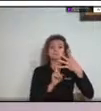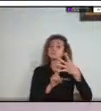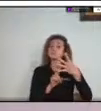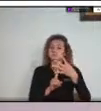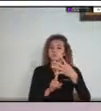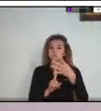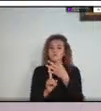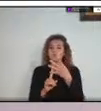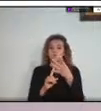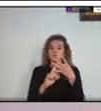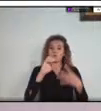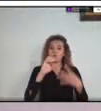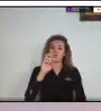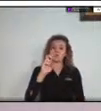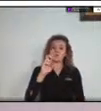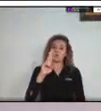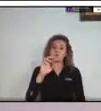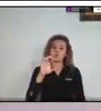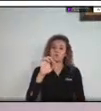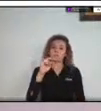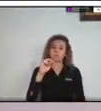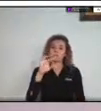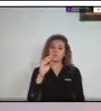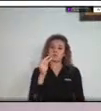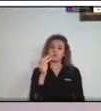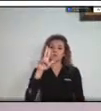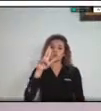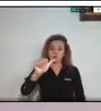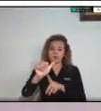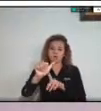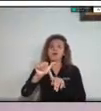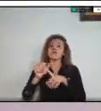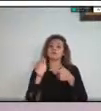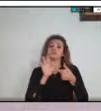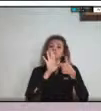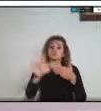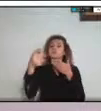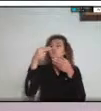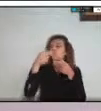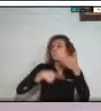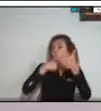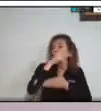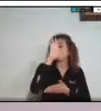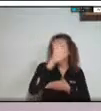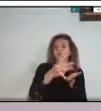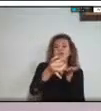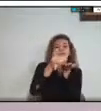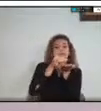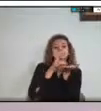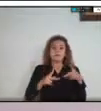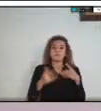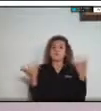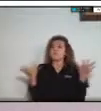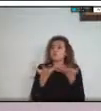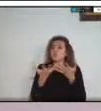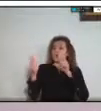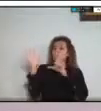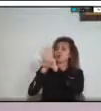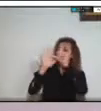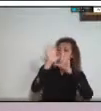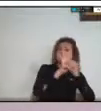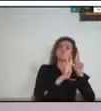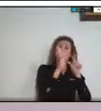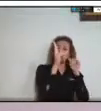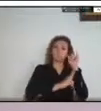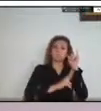agroforestales denominado Sembrando Vida. Todos los videos de estas sesiones quedarán disponibles en el canal de YouTube de la